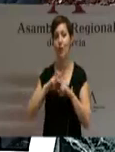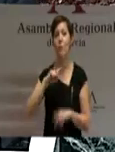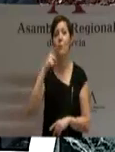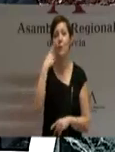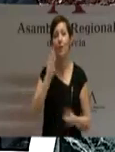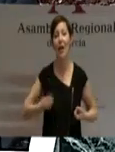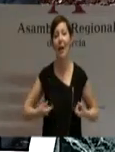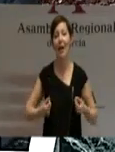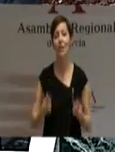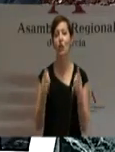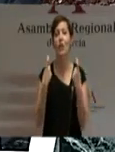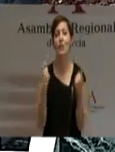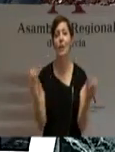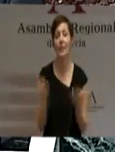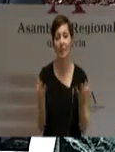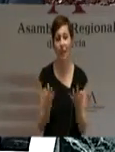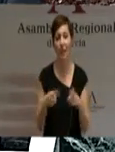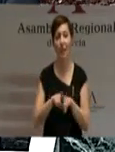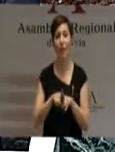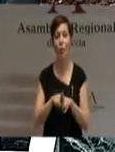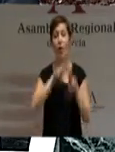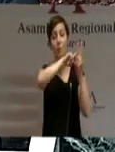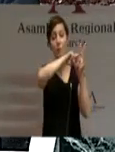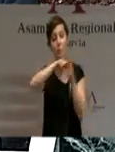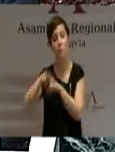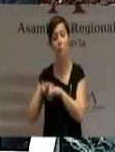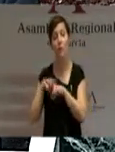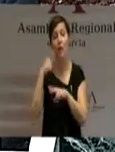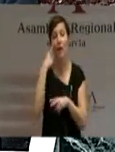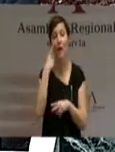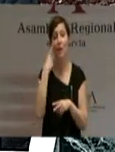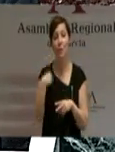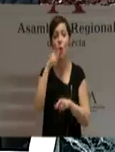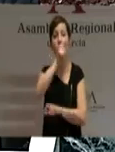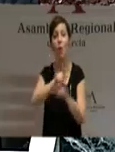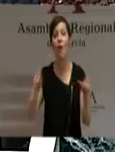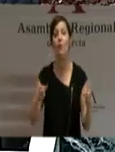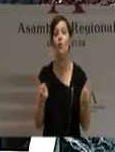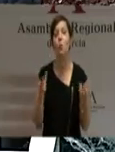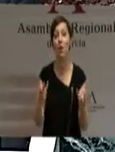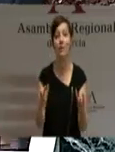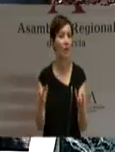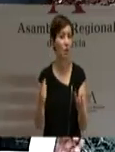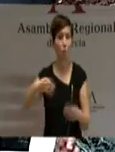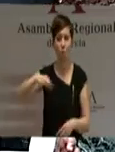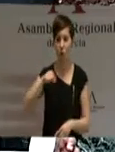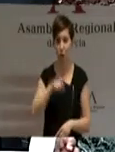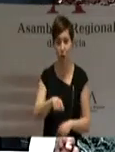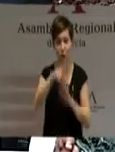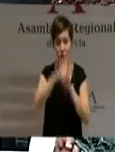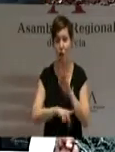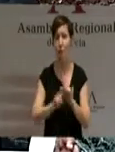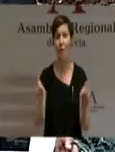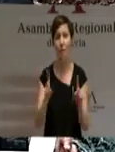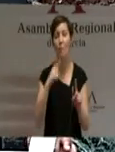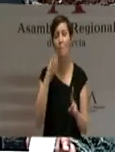se trata solo y exclusivamente de que se aplique el criterio poblacional, sino además de que se refleje alguna cláusula de